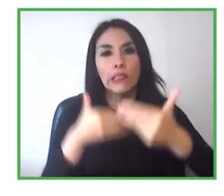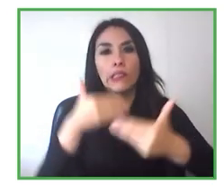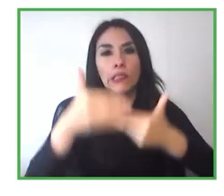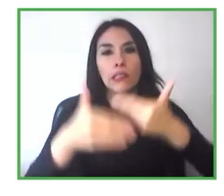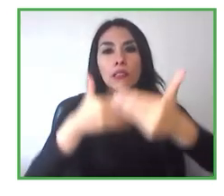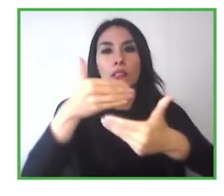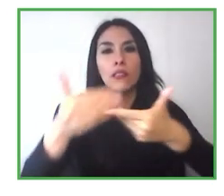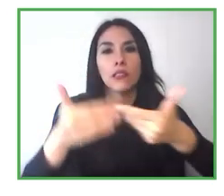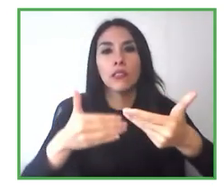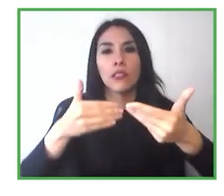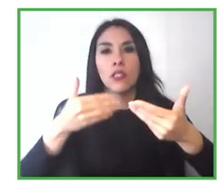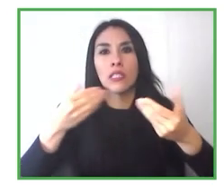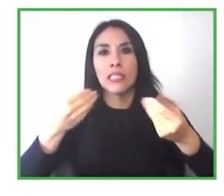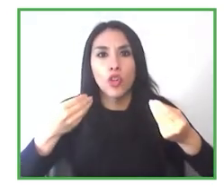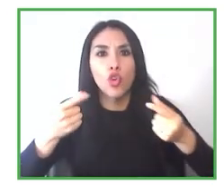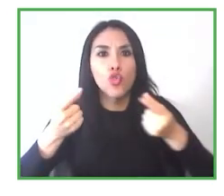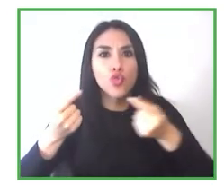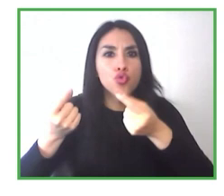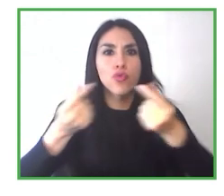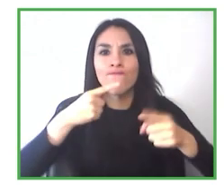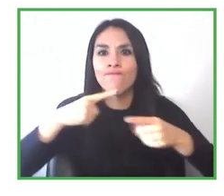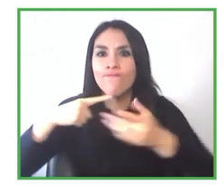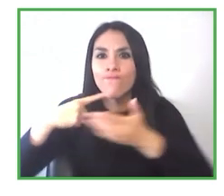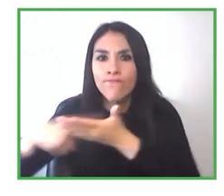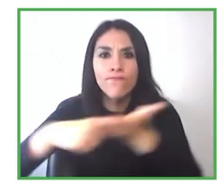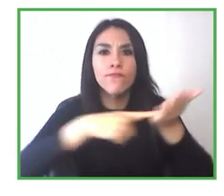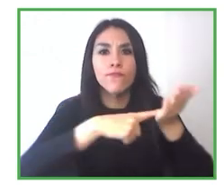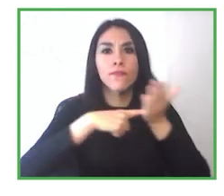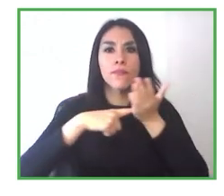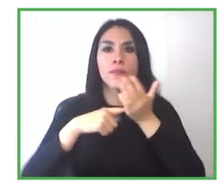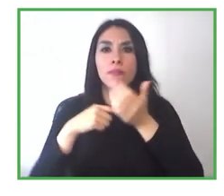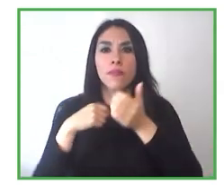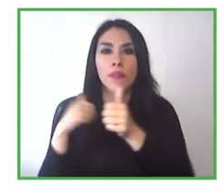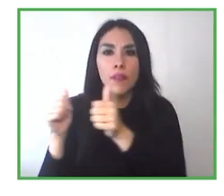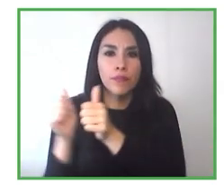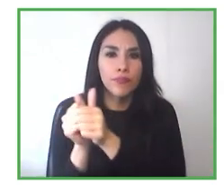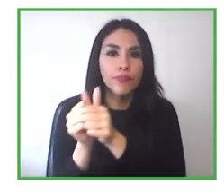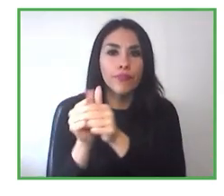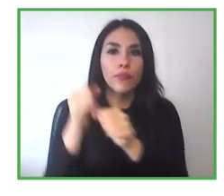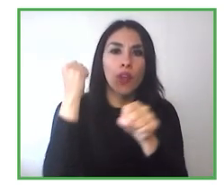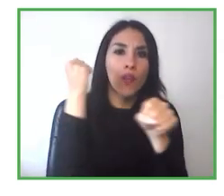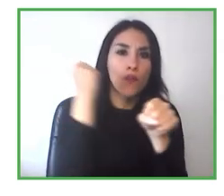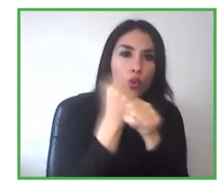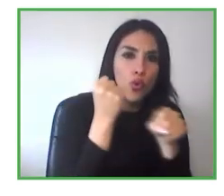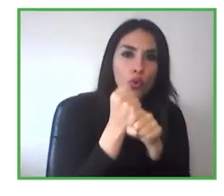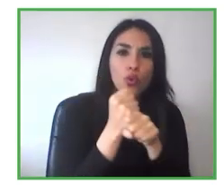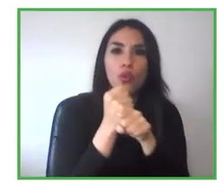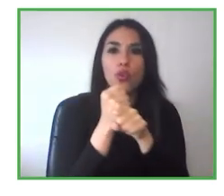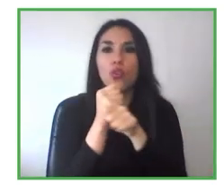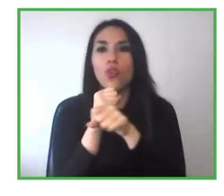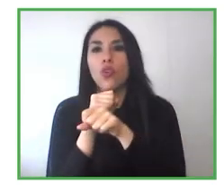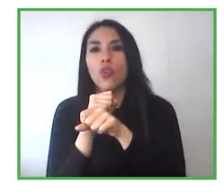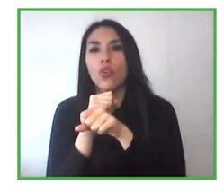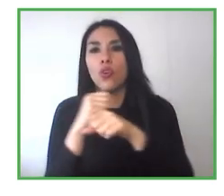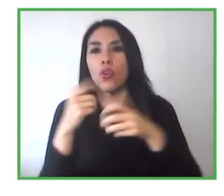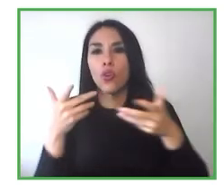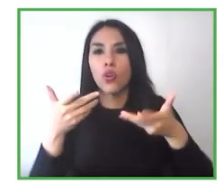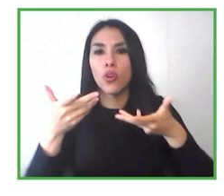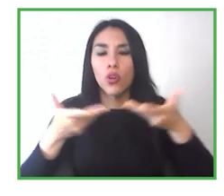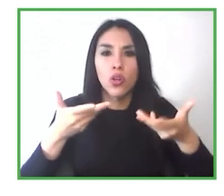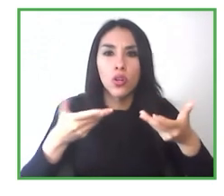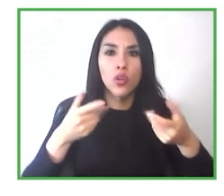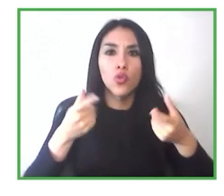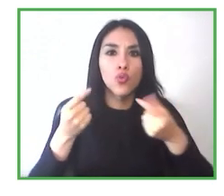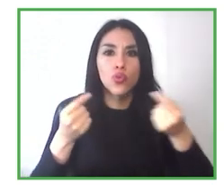acuerdo con el trabajador y la persona, pero básicamente el seguimiento es poder entregar herramientas para que esta persona logre la permanencia en el puesto de